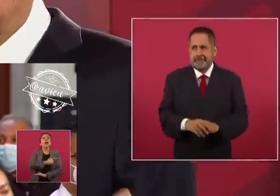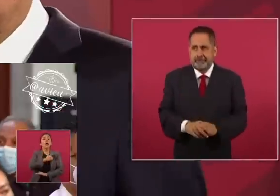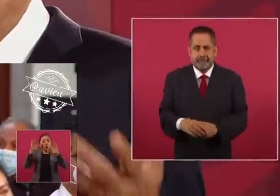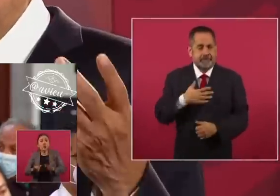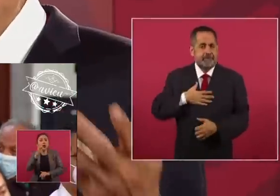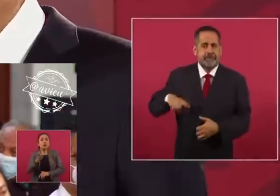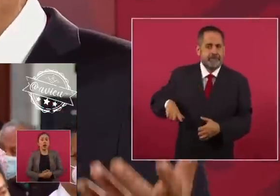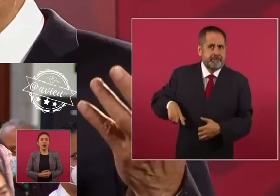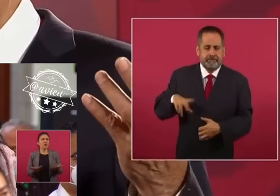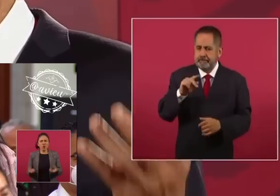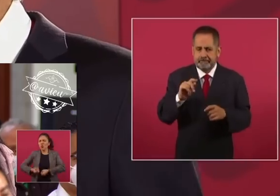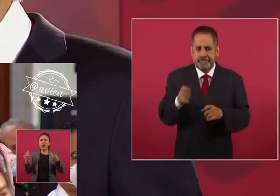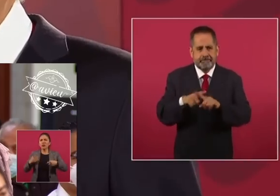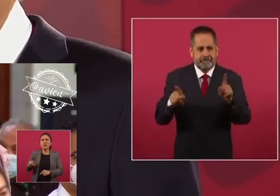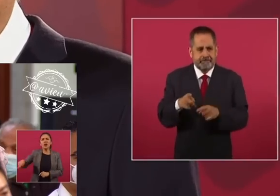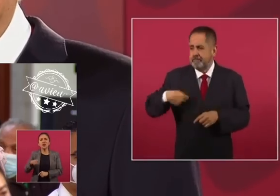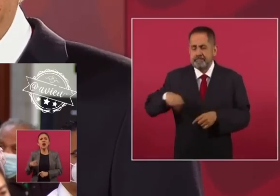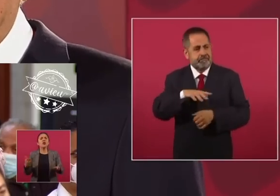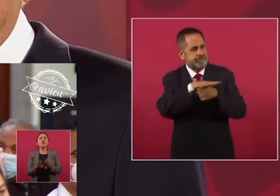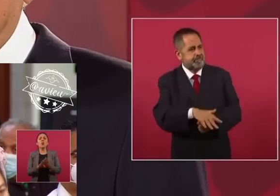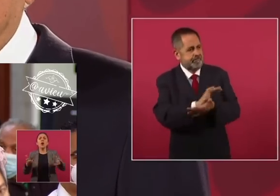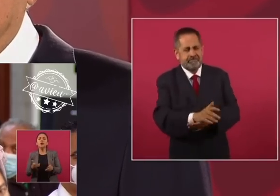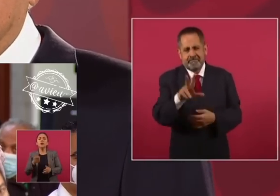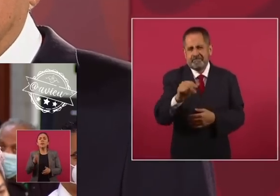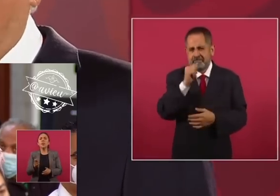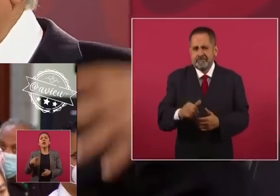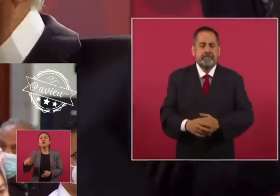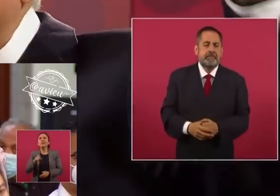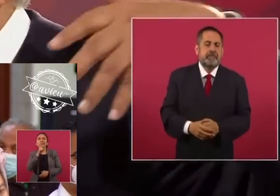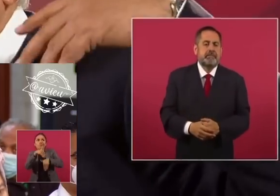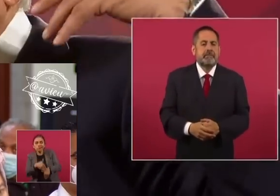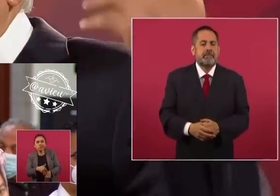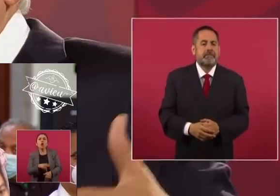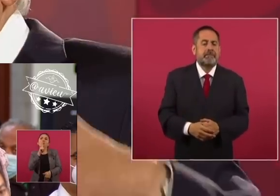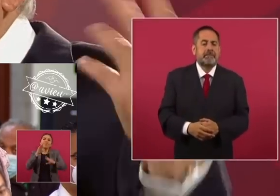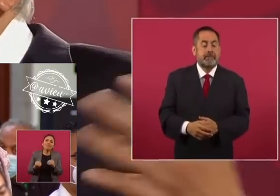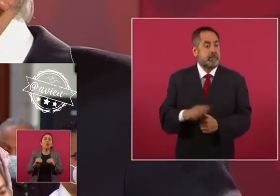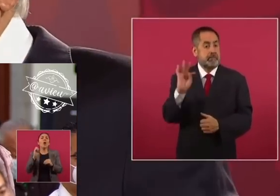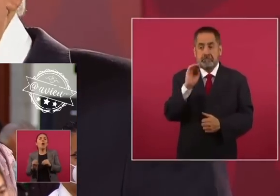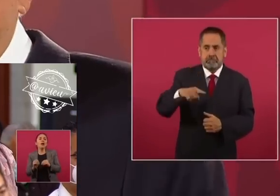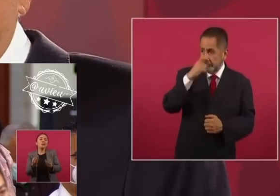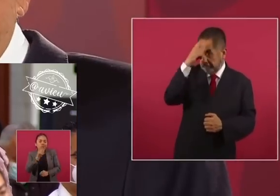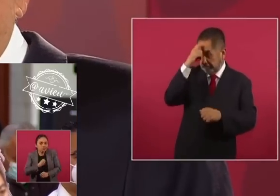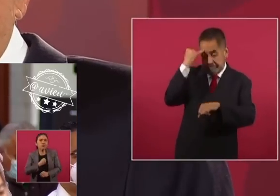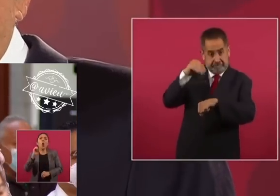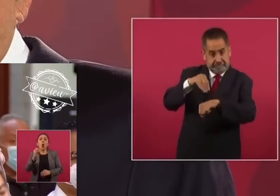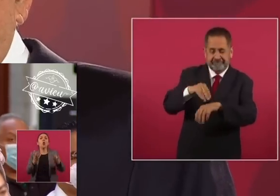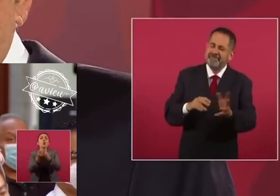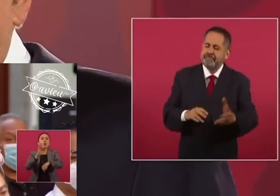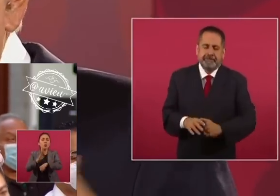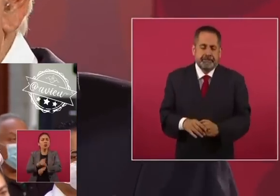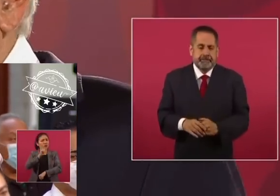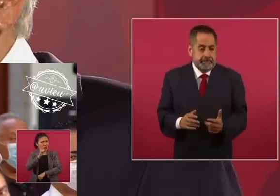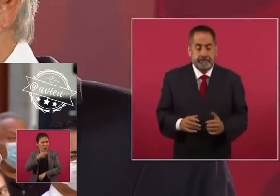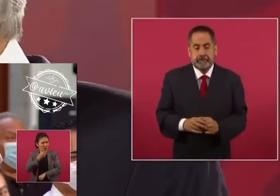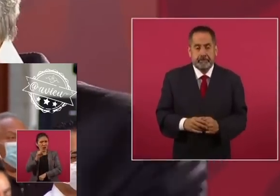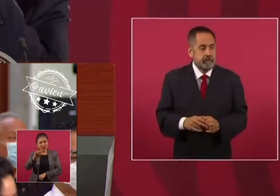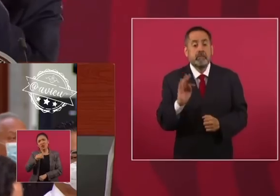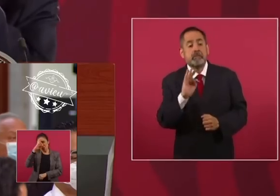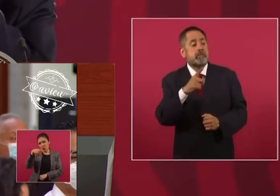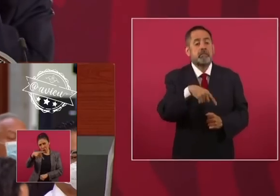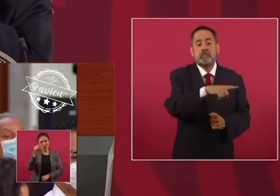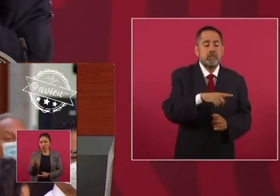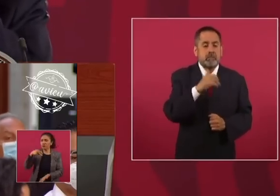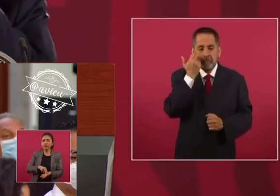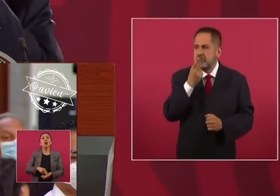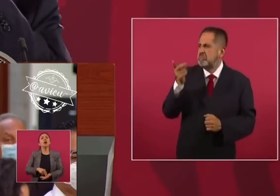Nuestro gobierno no reprime, aunque quieran inventar cosas, porque les gustaría